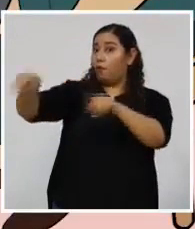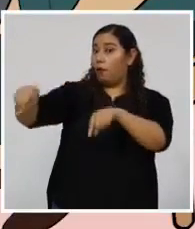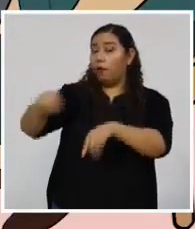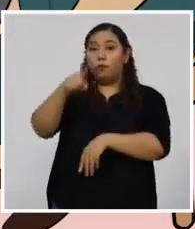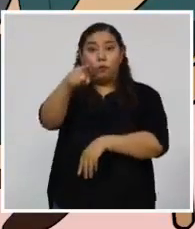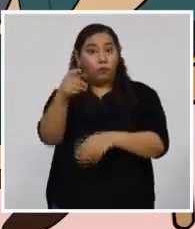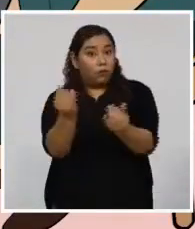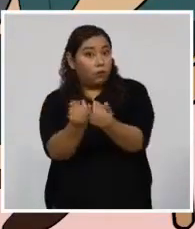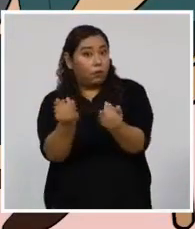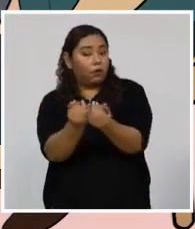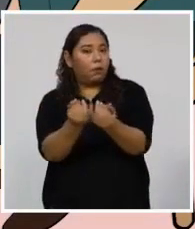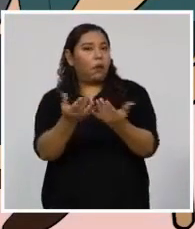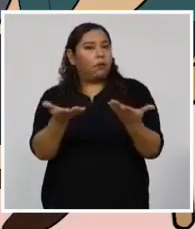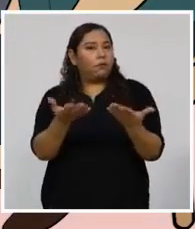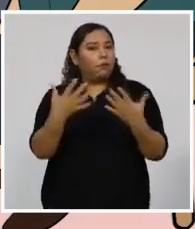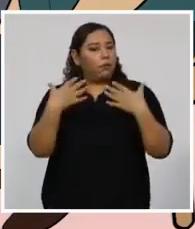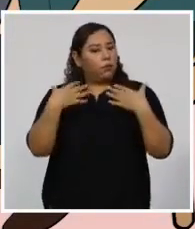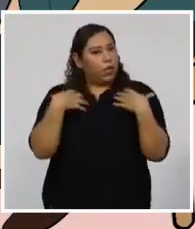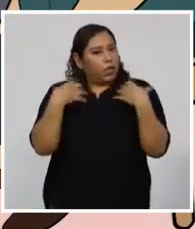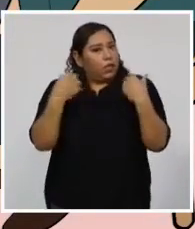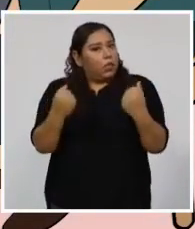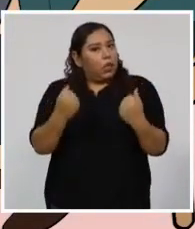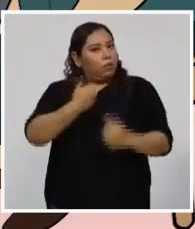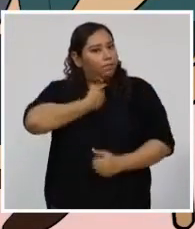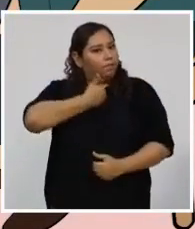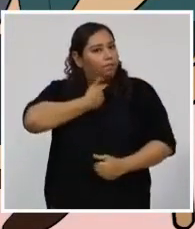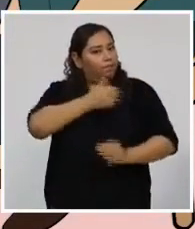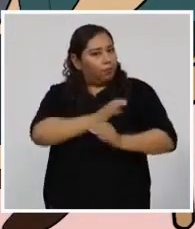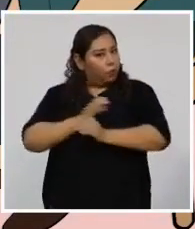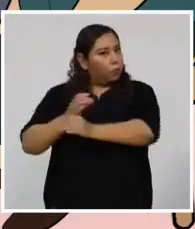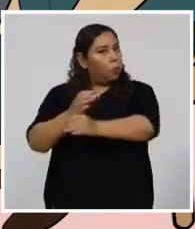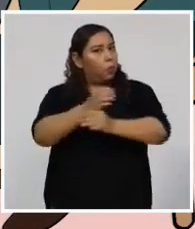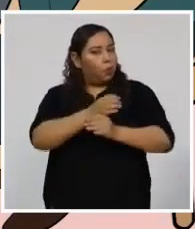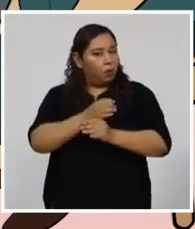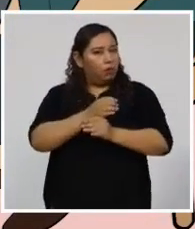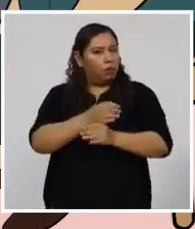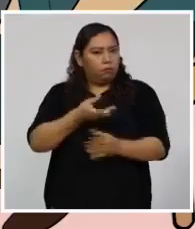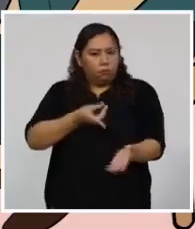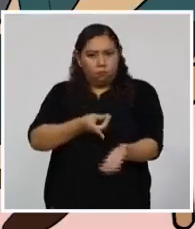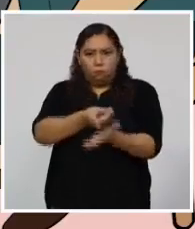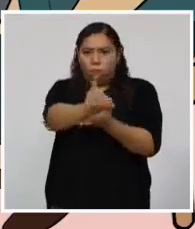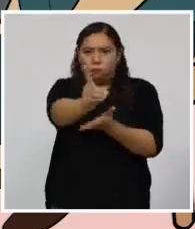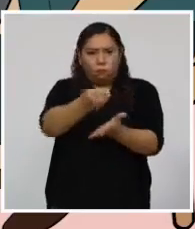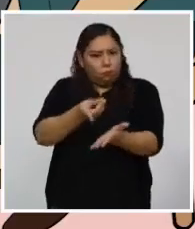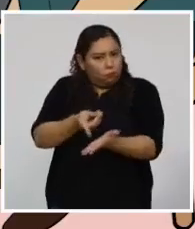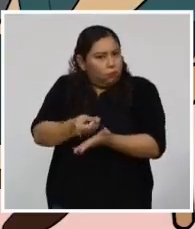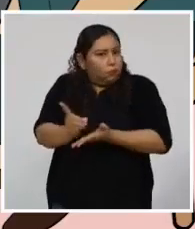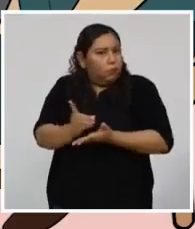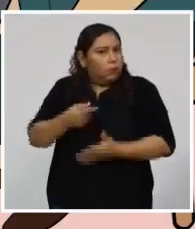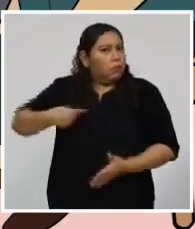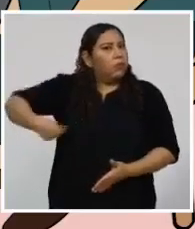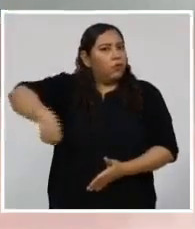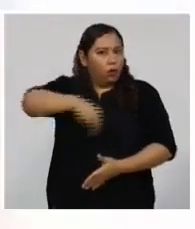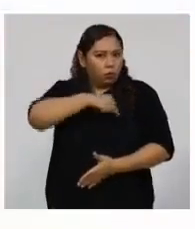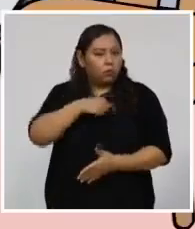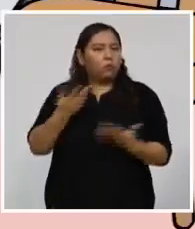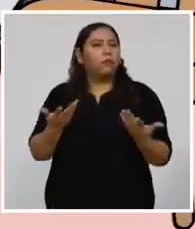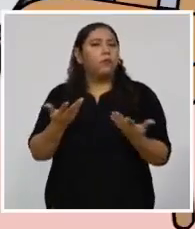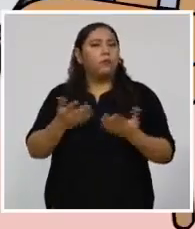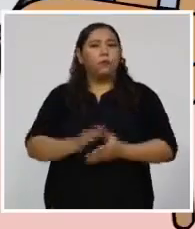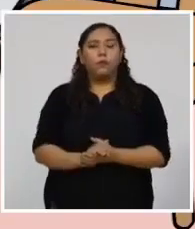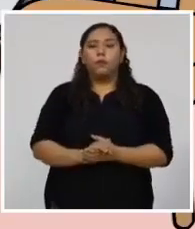de nuestra salud y recibir los servicios que necesitamos es nuestro derecho y parte de una vida libre de violencia.